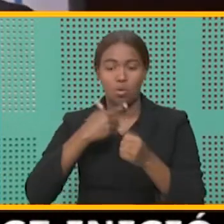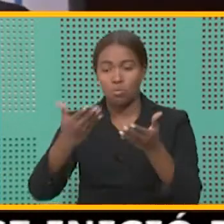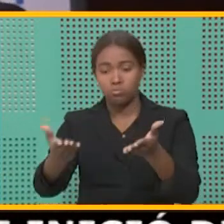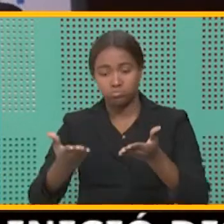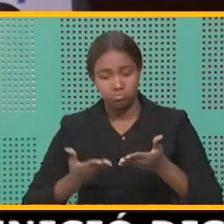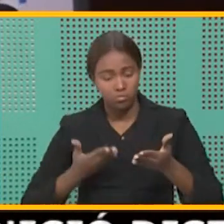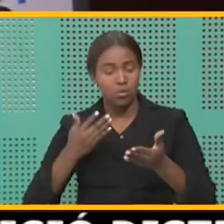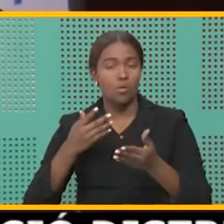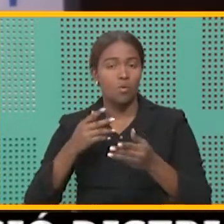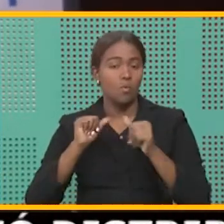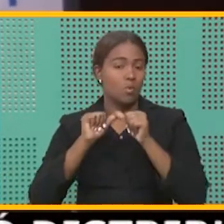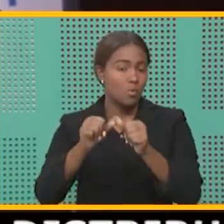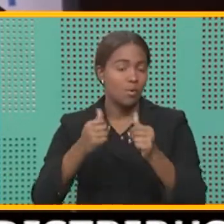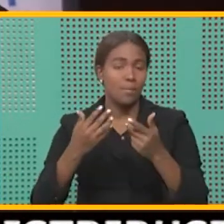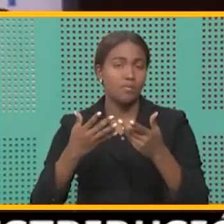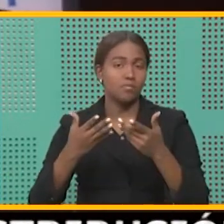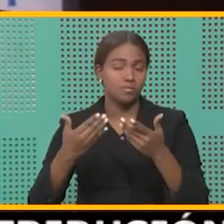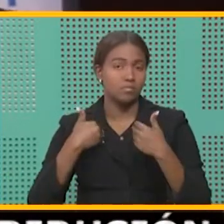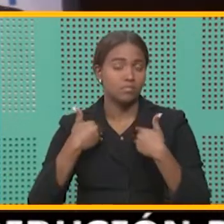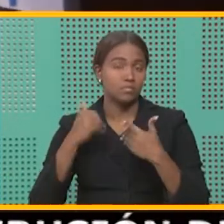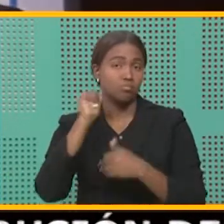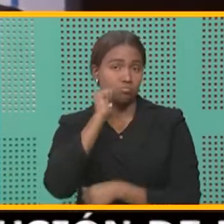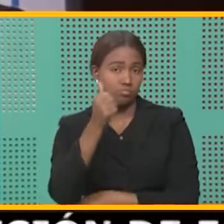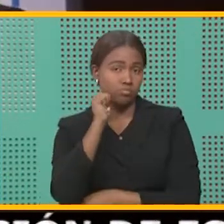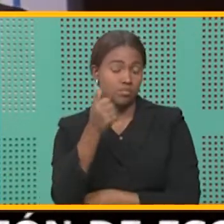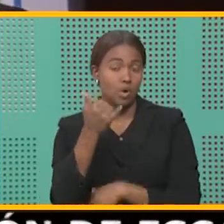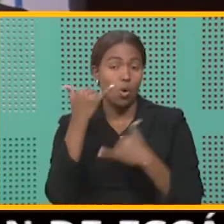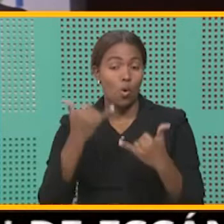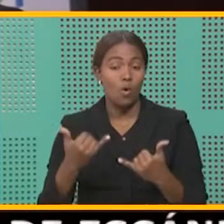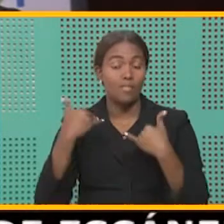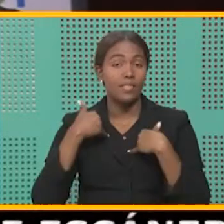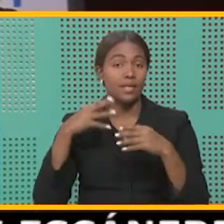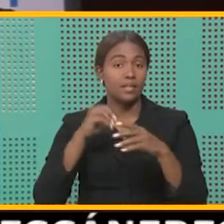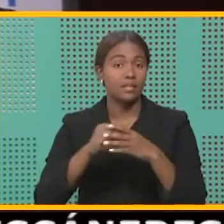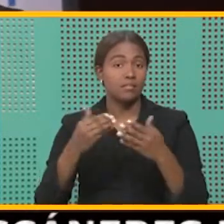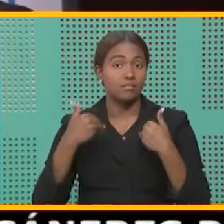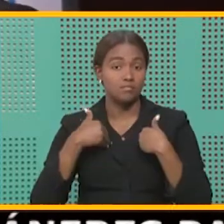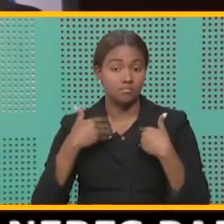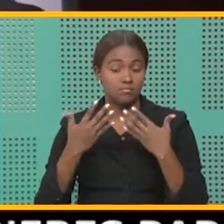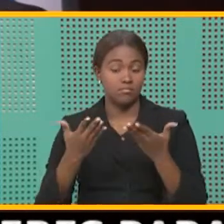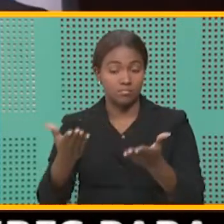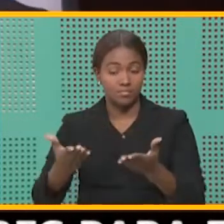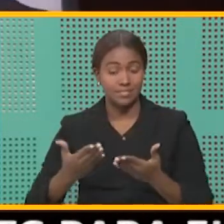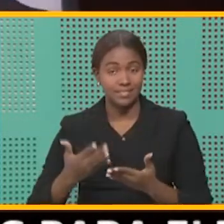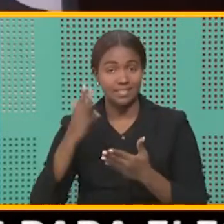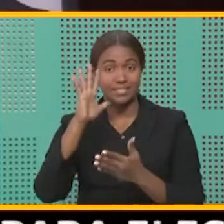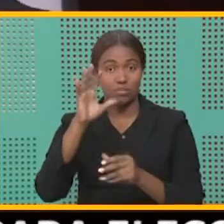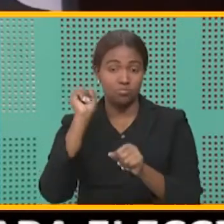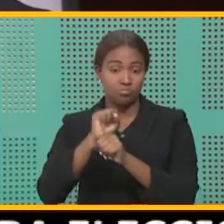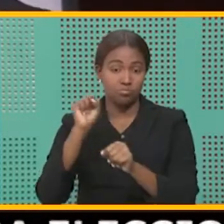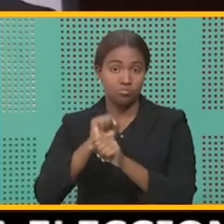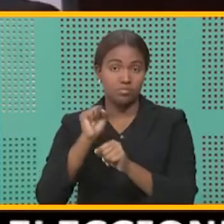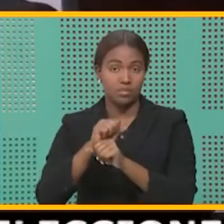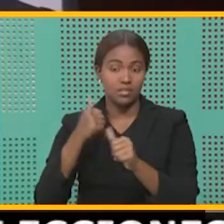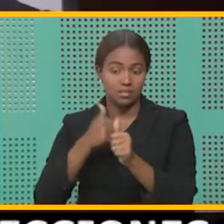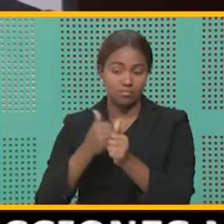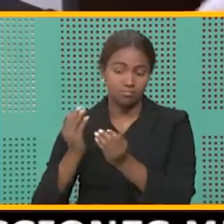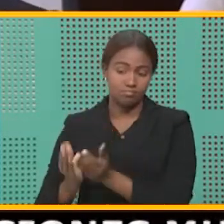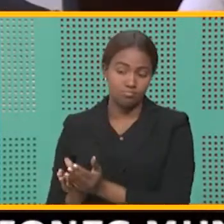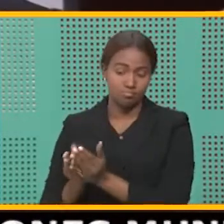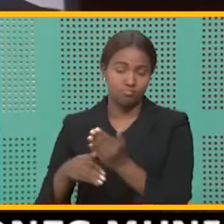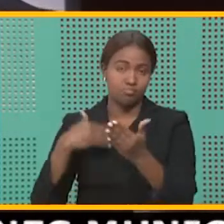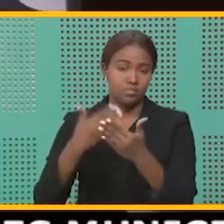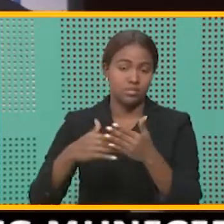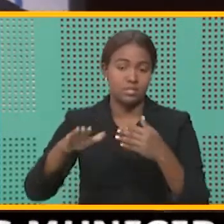cruceros todos los días. Hoy nosotros tenemos de manera simultánea cinco operaciones de atraque en los